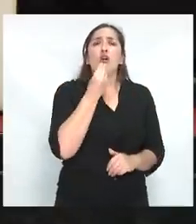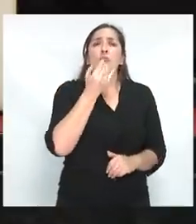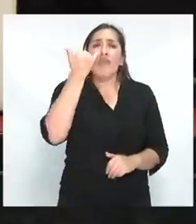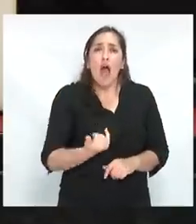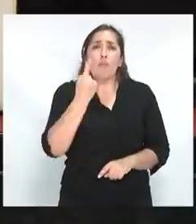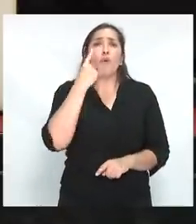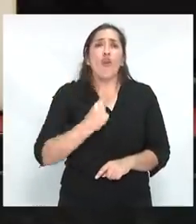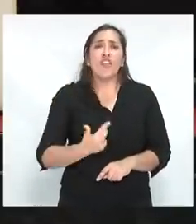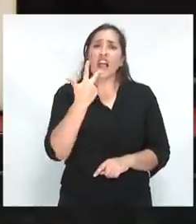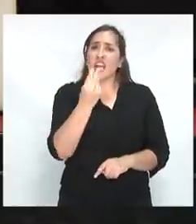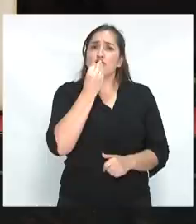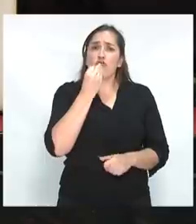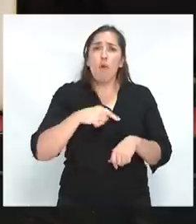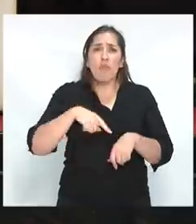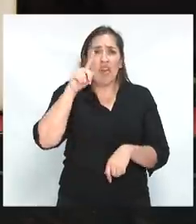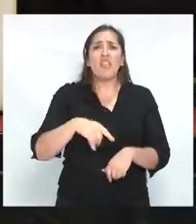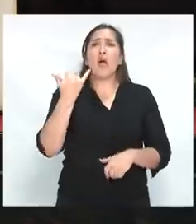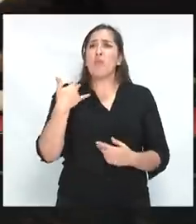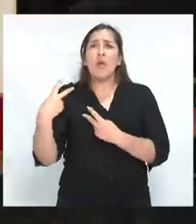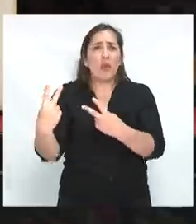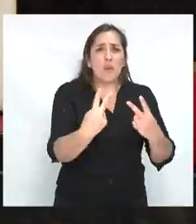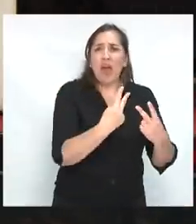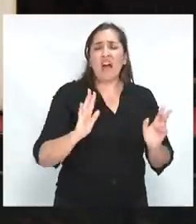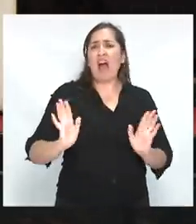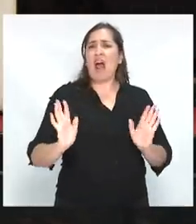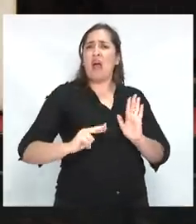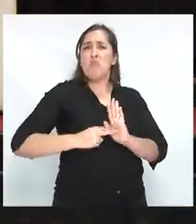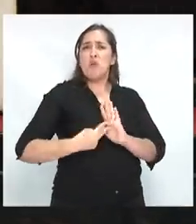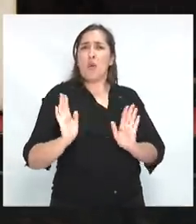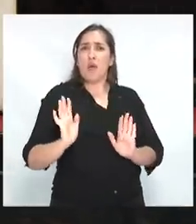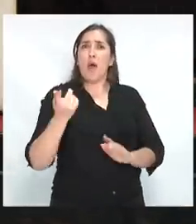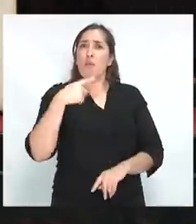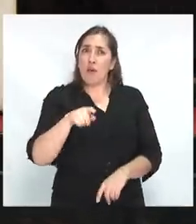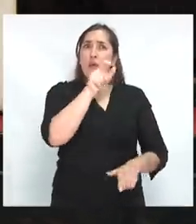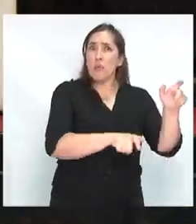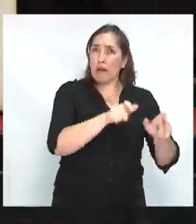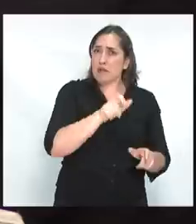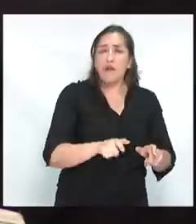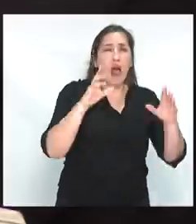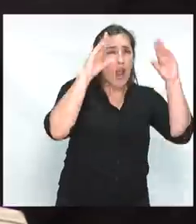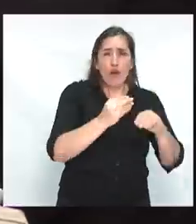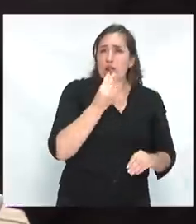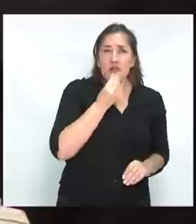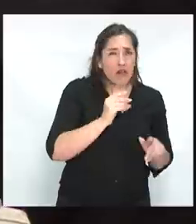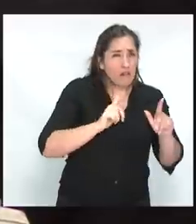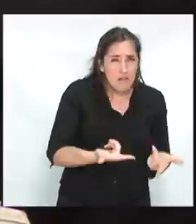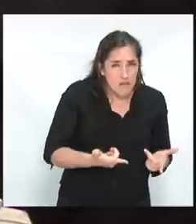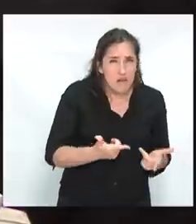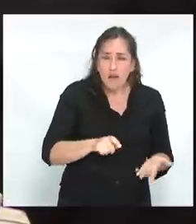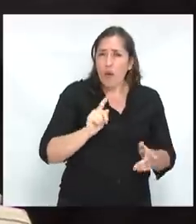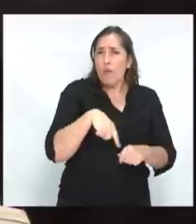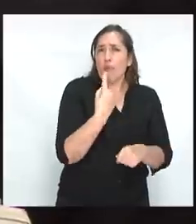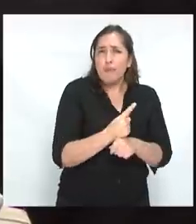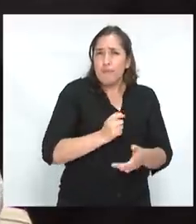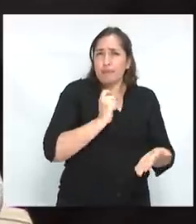tres comidas satisfechas, si tienes movilidad, no es problema. Pero la gente que no tenía para comer en la noche, y no tenía para pagar